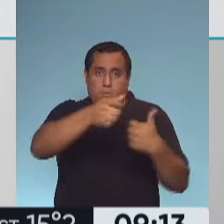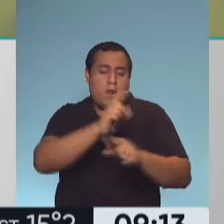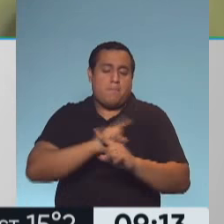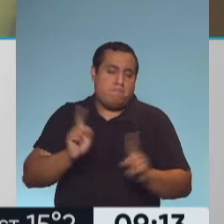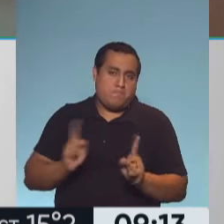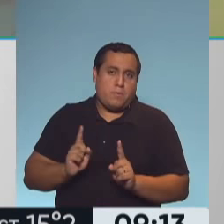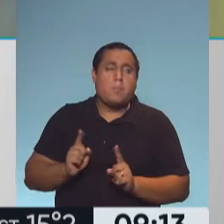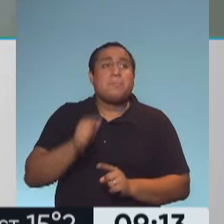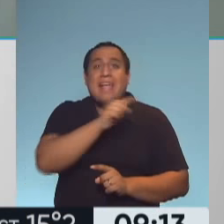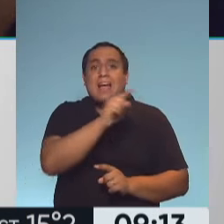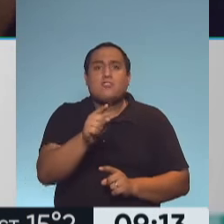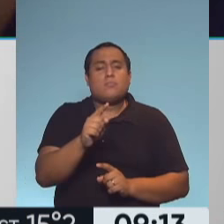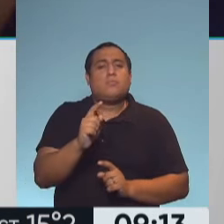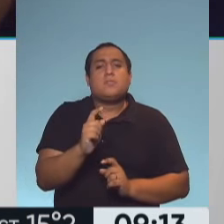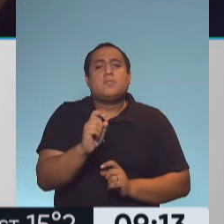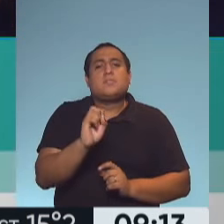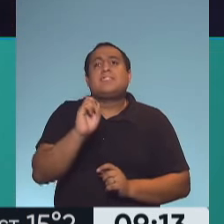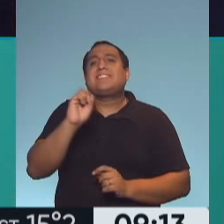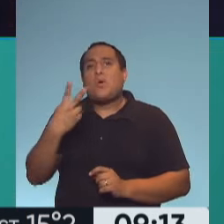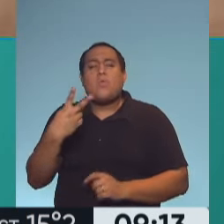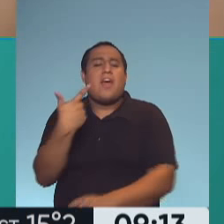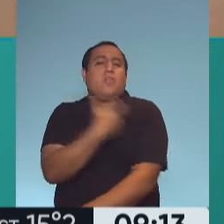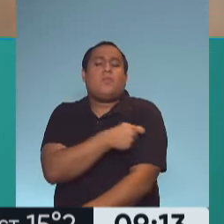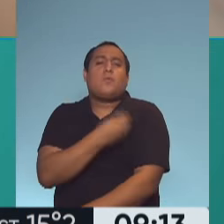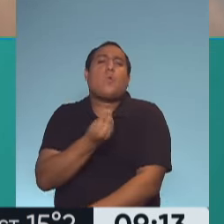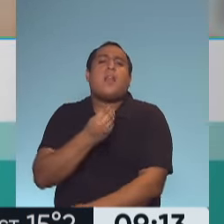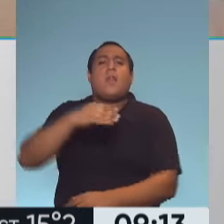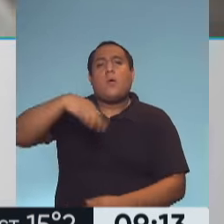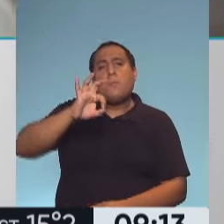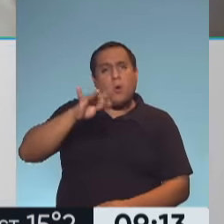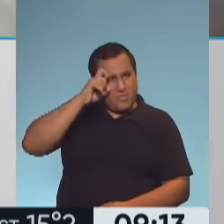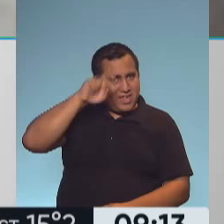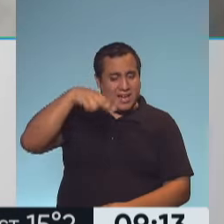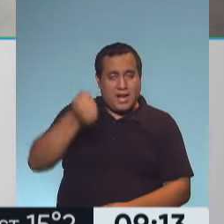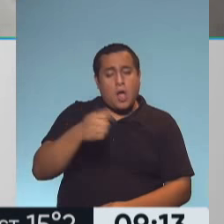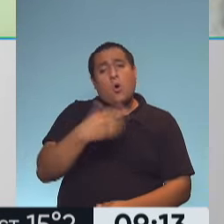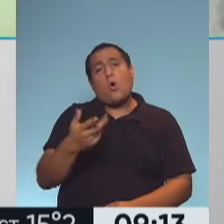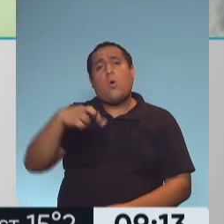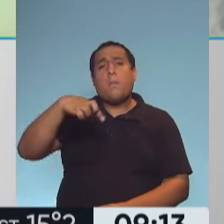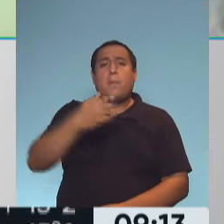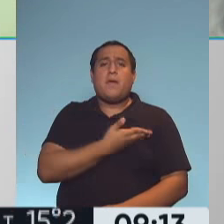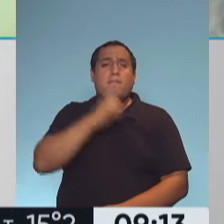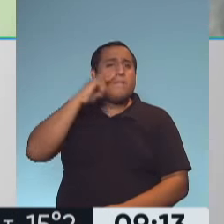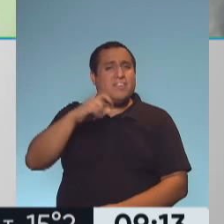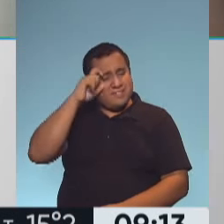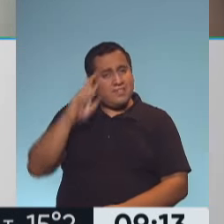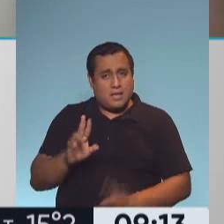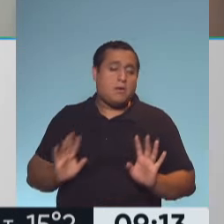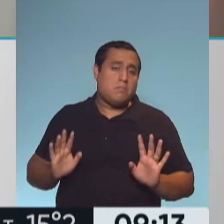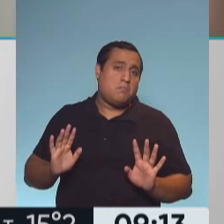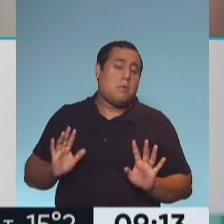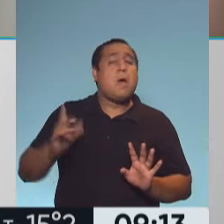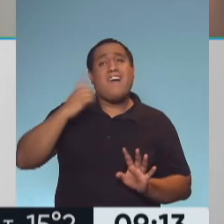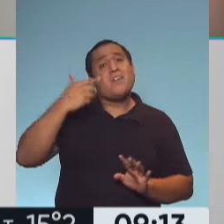están dando una segunda dosis de Moderna o de Pfizer. Entonces vamos a tener información de qué es lo que pasa con eso más